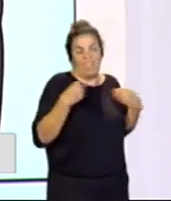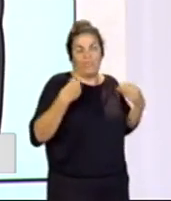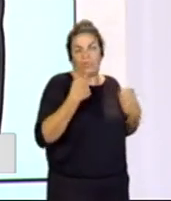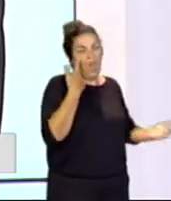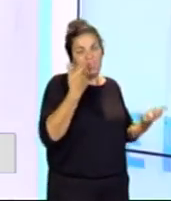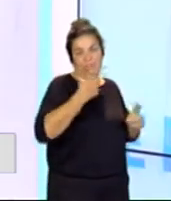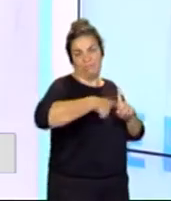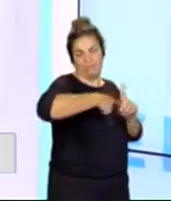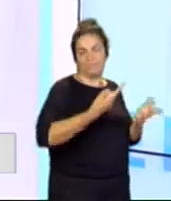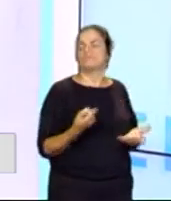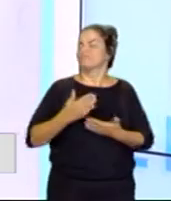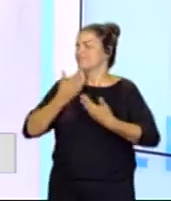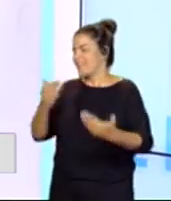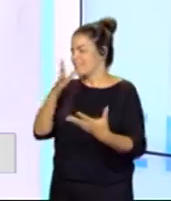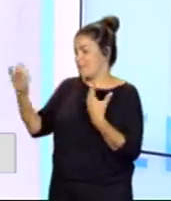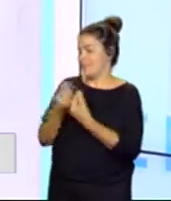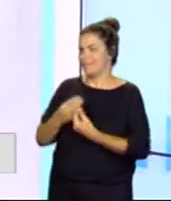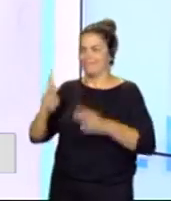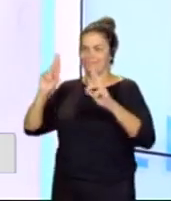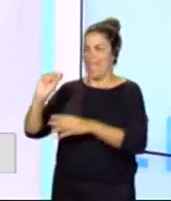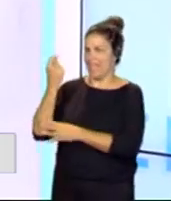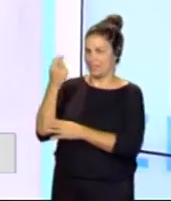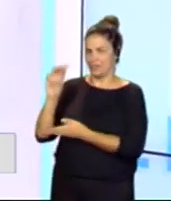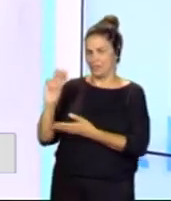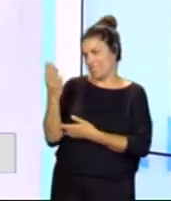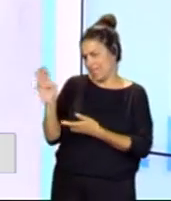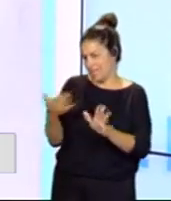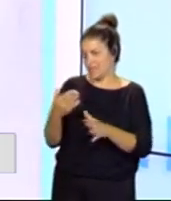muchísimas gracias por acompañarnos y que sea todo un éxito esa tercera edición de Se Torna del Padre. Gracias. Gracias. Gracias. Gracias. Gracias.